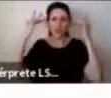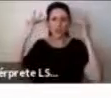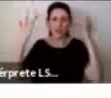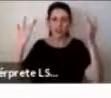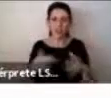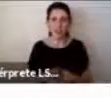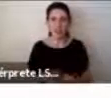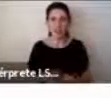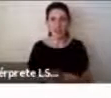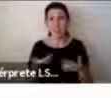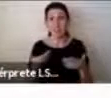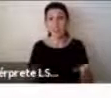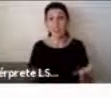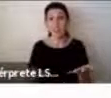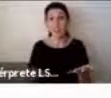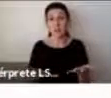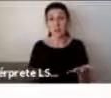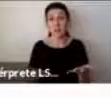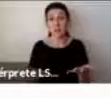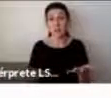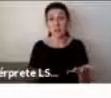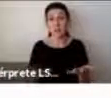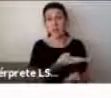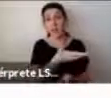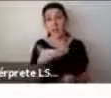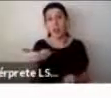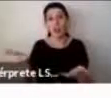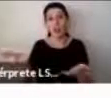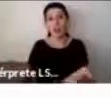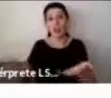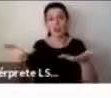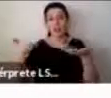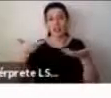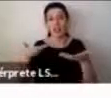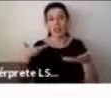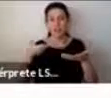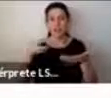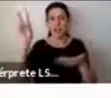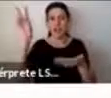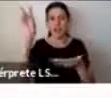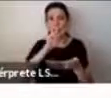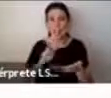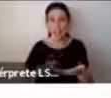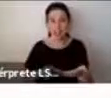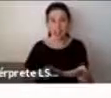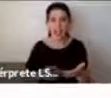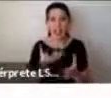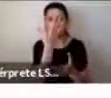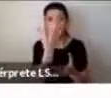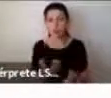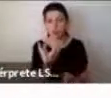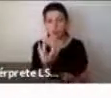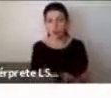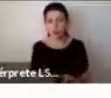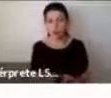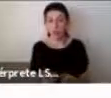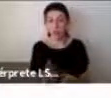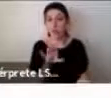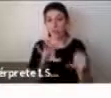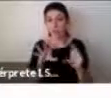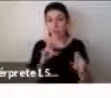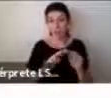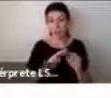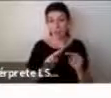quédan invitados a poder leer, descargar los recursos que hemos hecho dentro de este